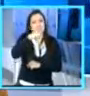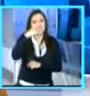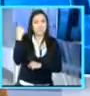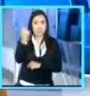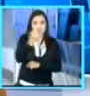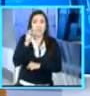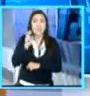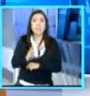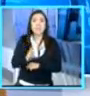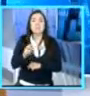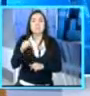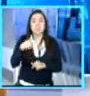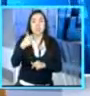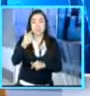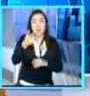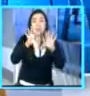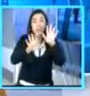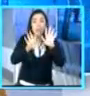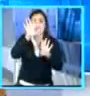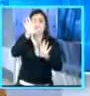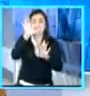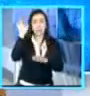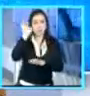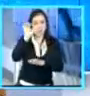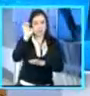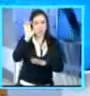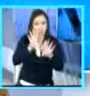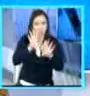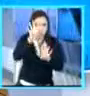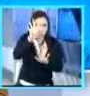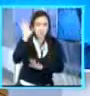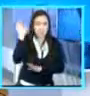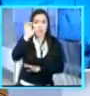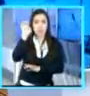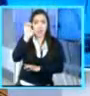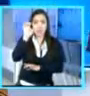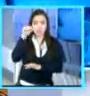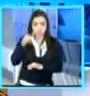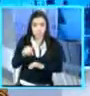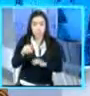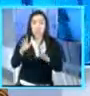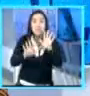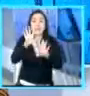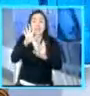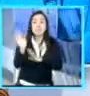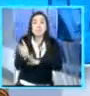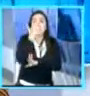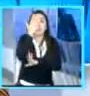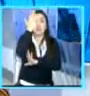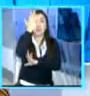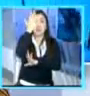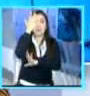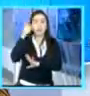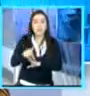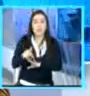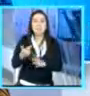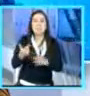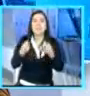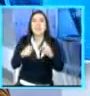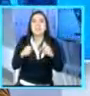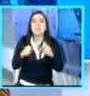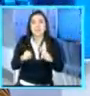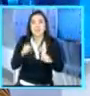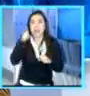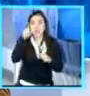se va a encontrar el 15 de enero, o el 14, todo el mundo va a estar de fiesta, pero el 15 por la mañana hay que pensarlo de una manera más